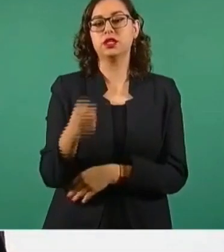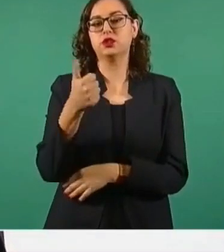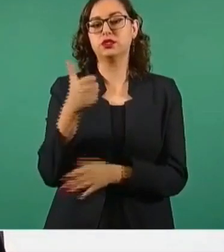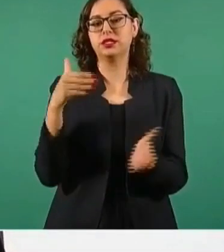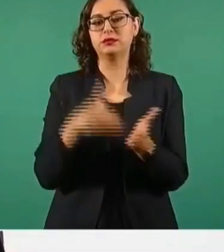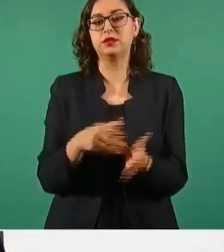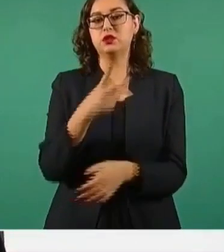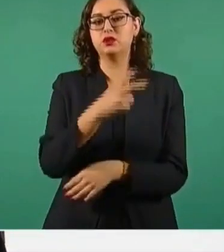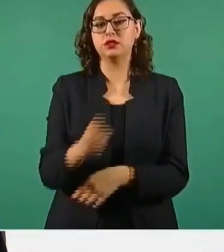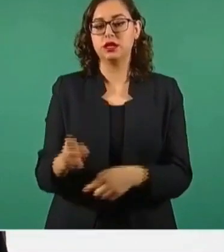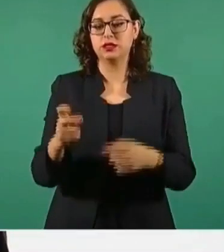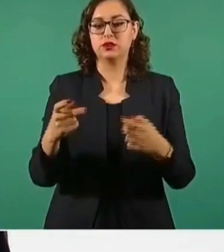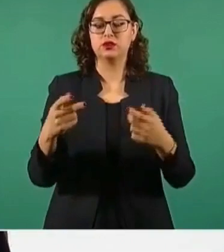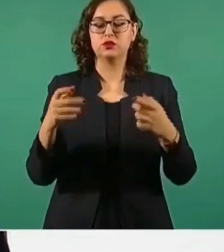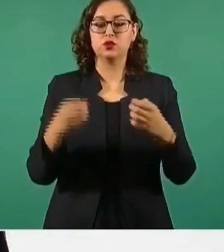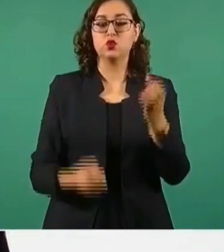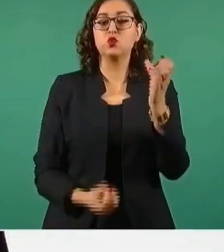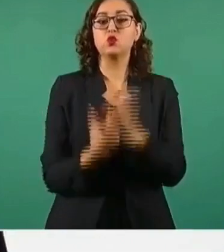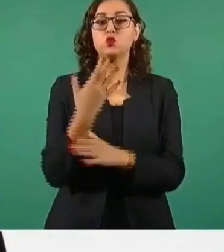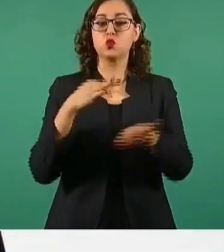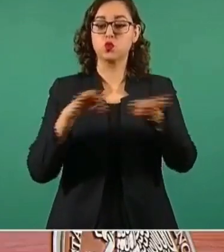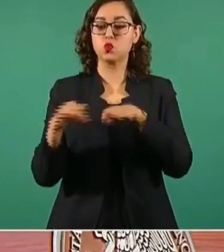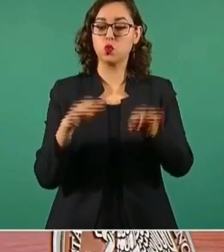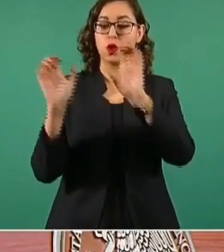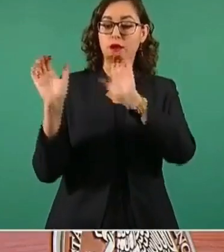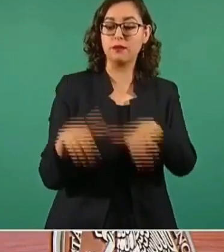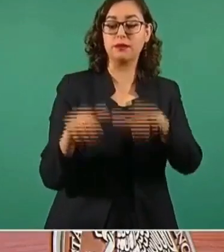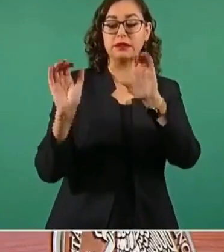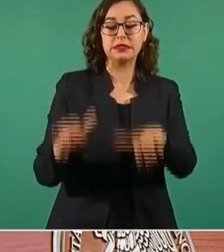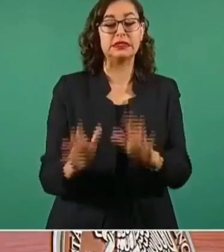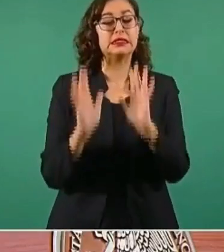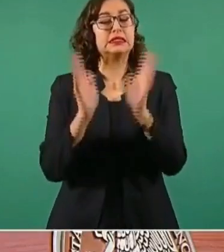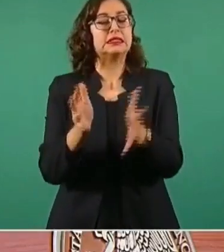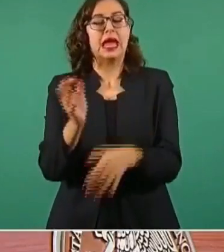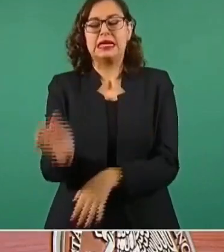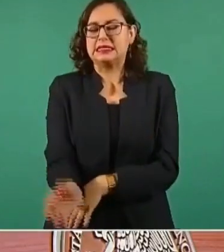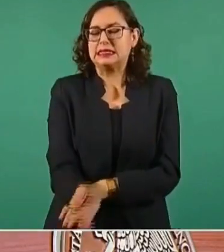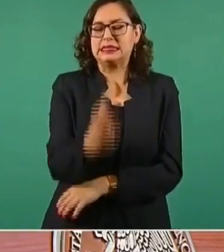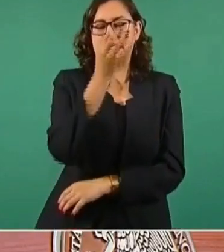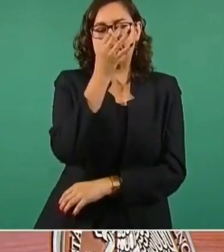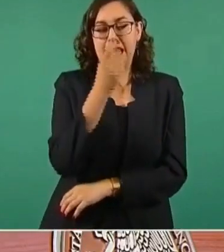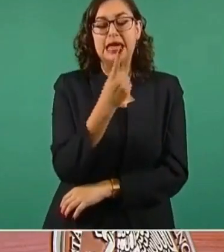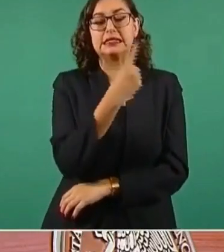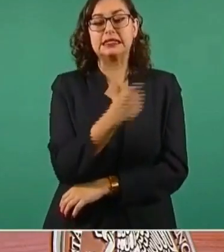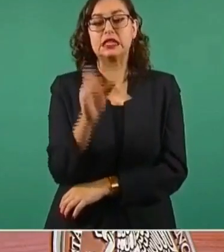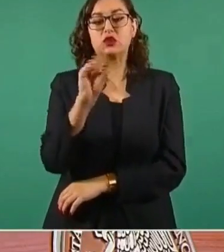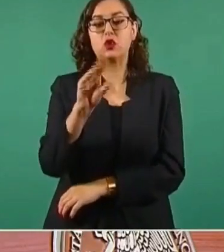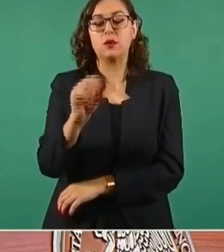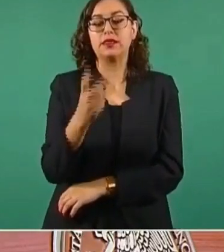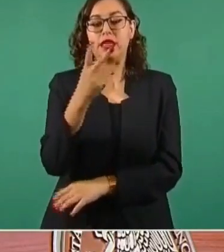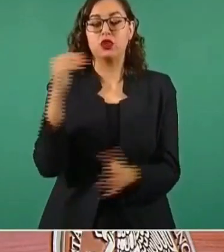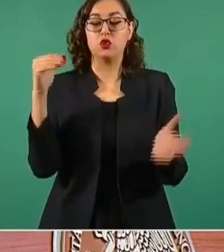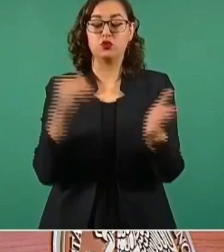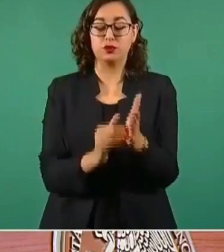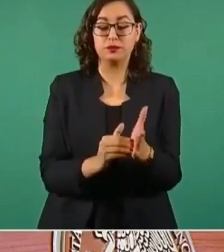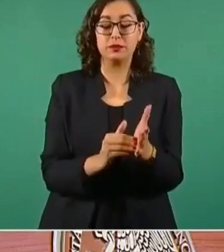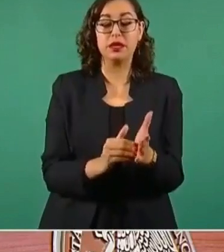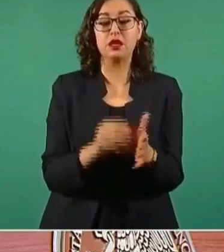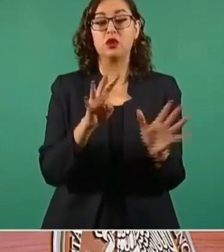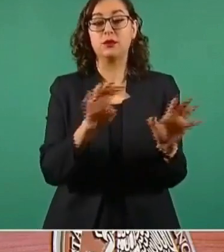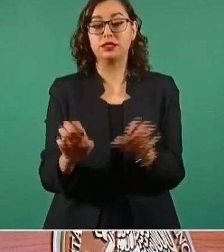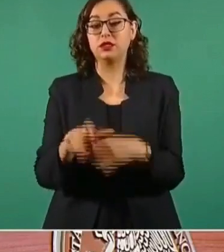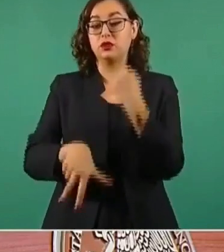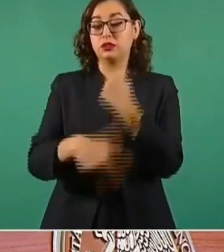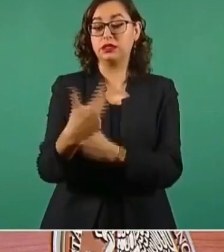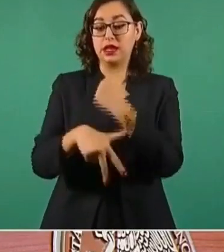empleos y sólo faltan 192.713 para recuperar